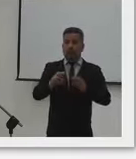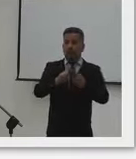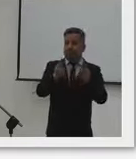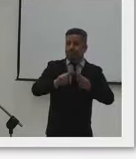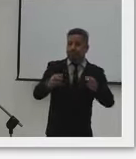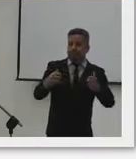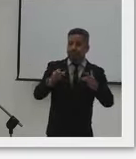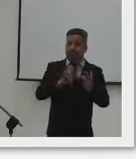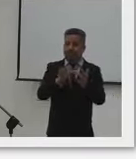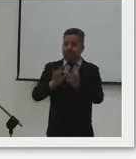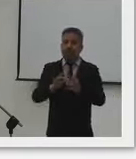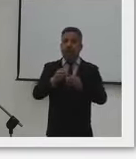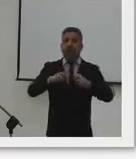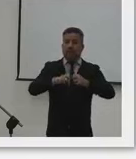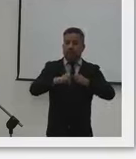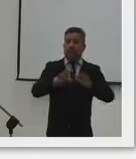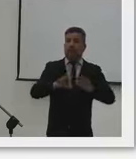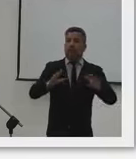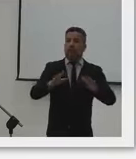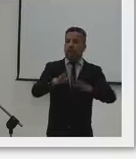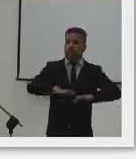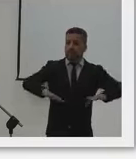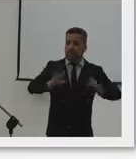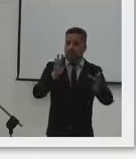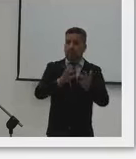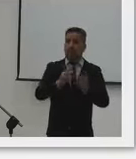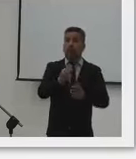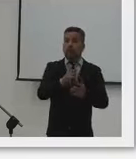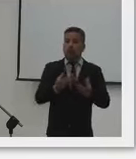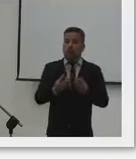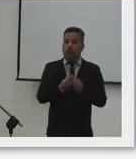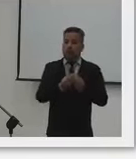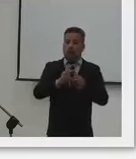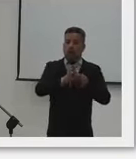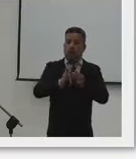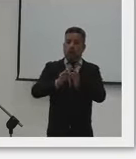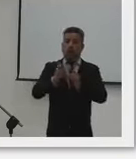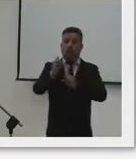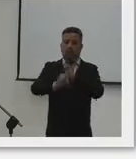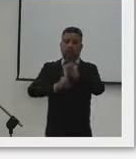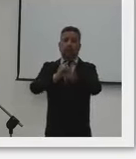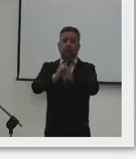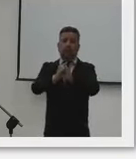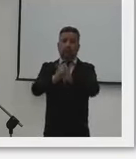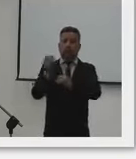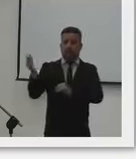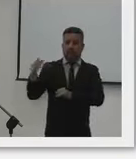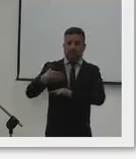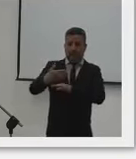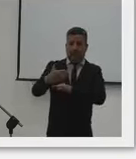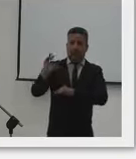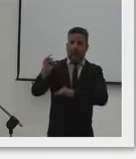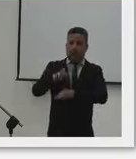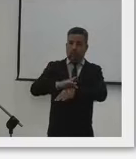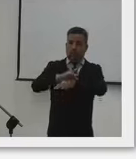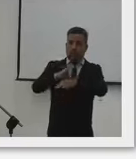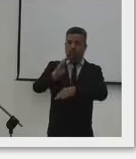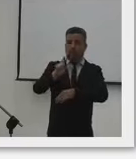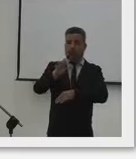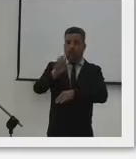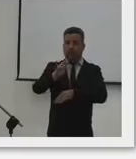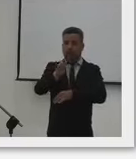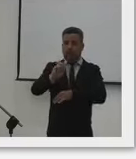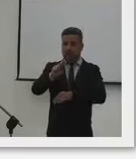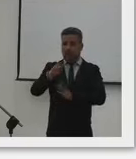debemos reglamentarlos, deben tener su espacio. Ha sido un sentir del Comité Olímpico Internacional. Ahorita el doctor Baltazar nos puede